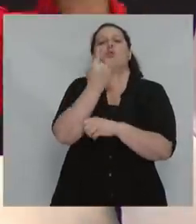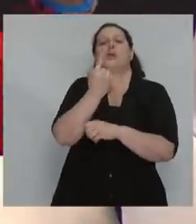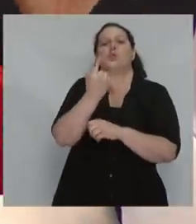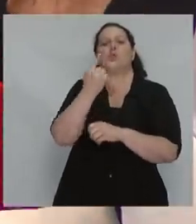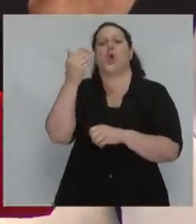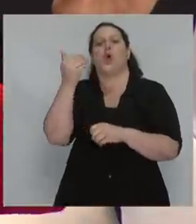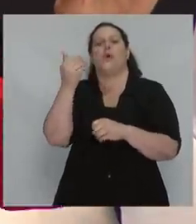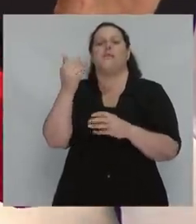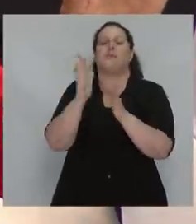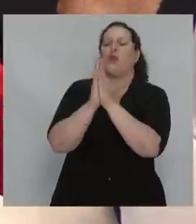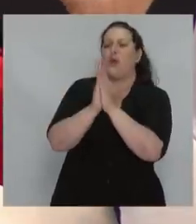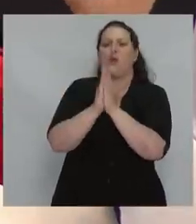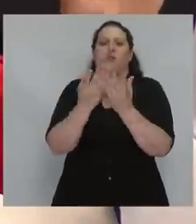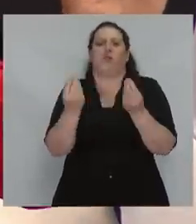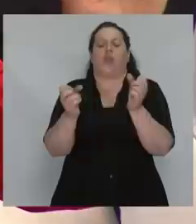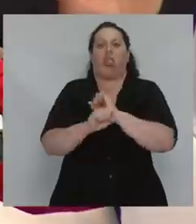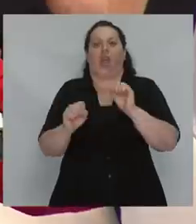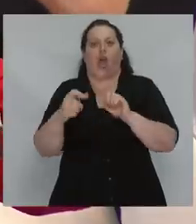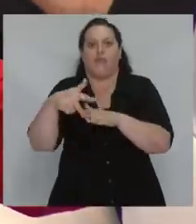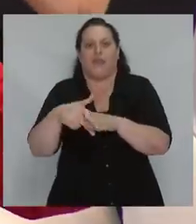O si no tenemos que terminar fuera y queda feo.